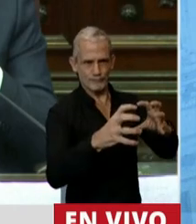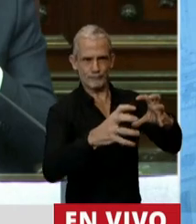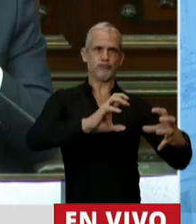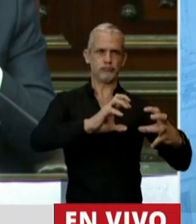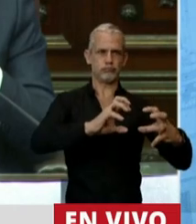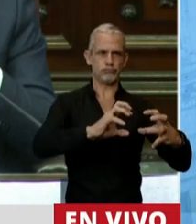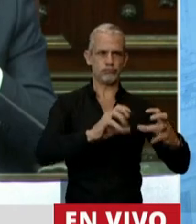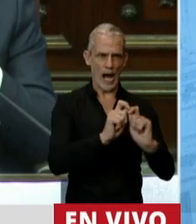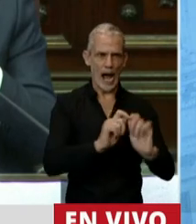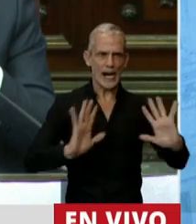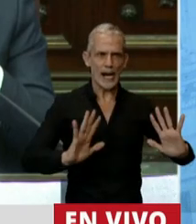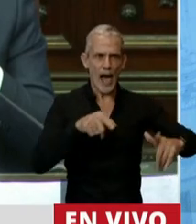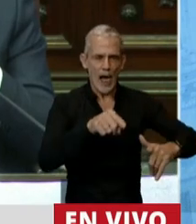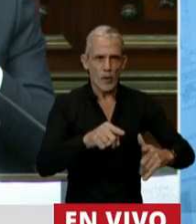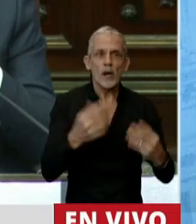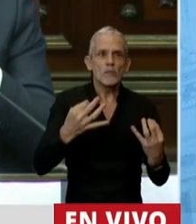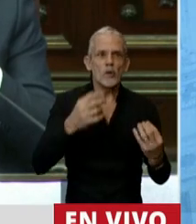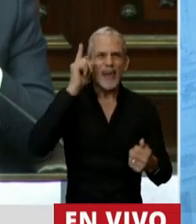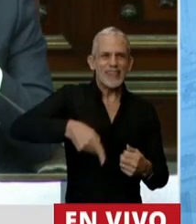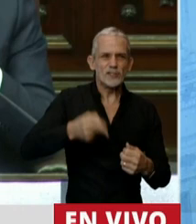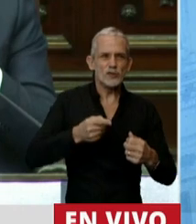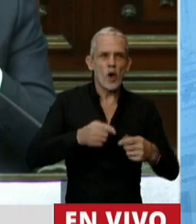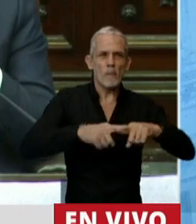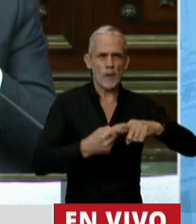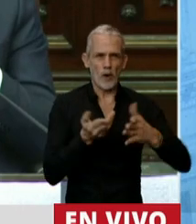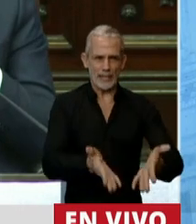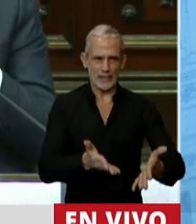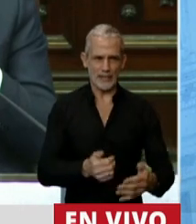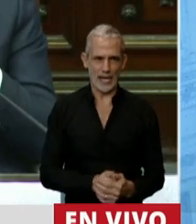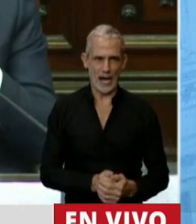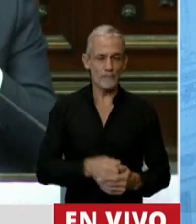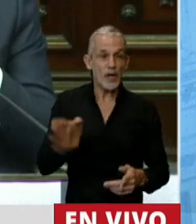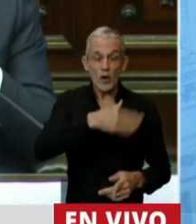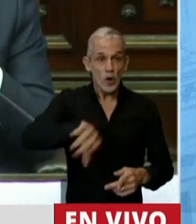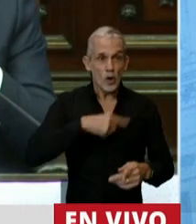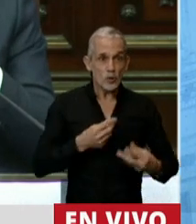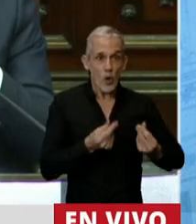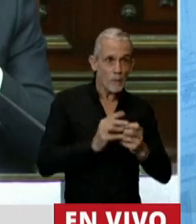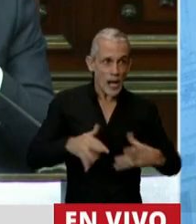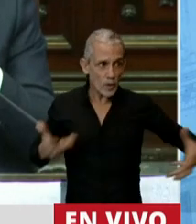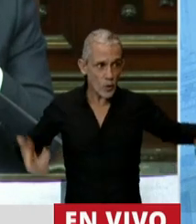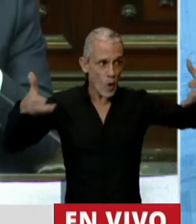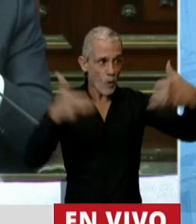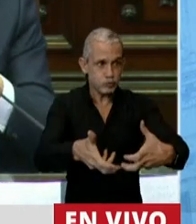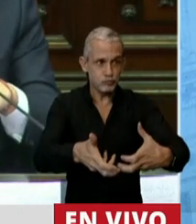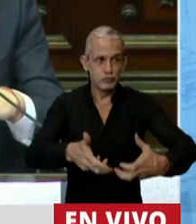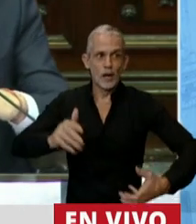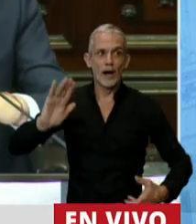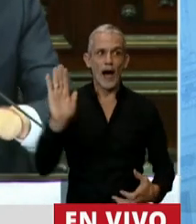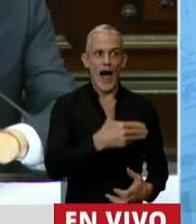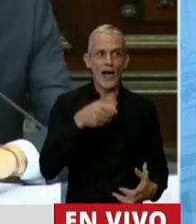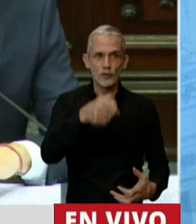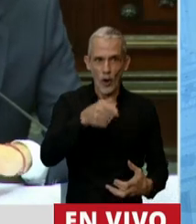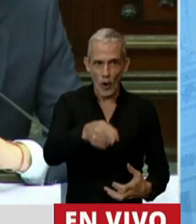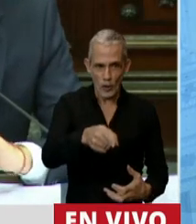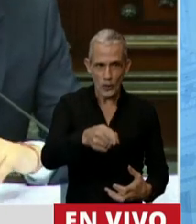Hicimos de todo porque es una definición política hacer de todo. Y pusimos todos estos recursos a cuidar a nuestra gente. A